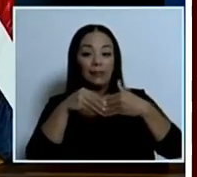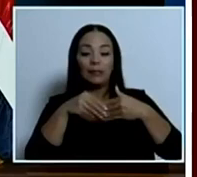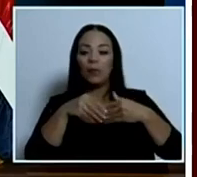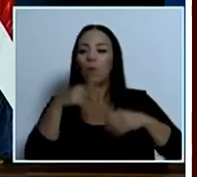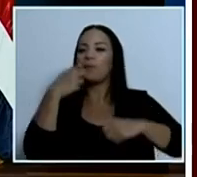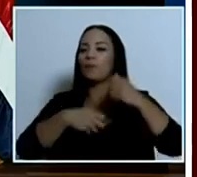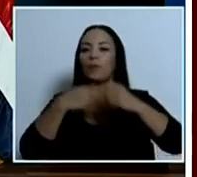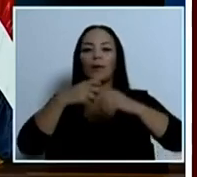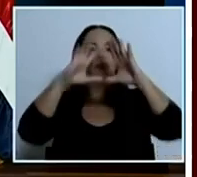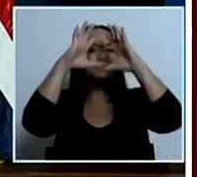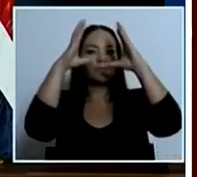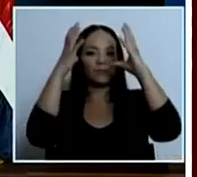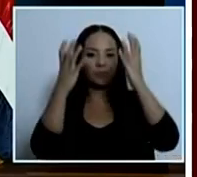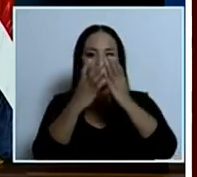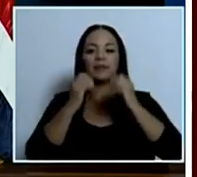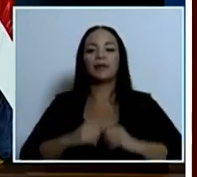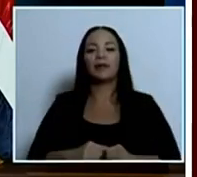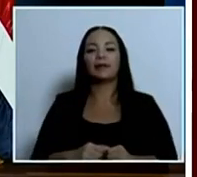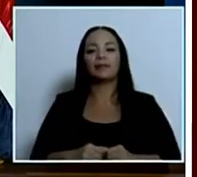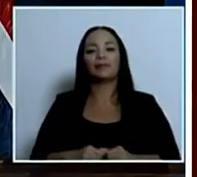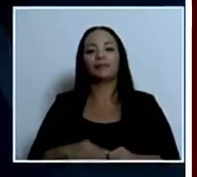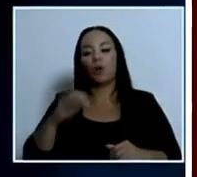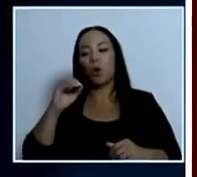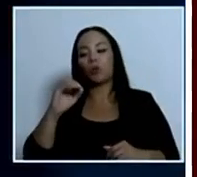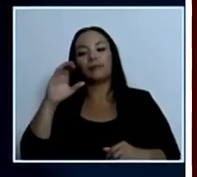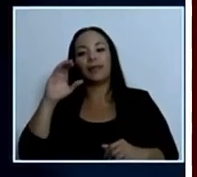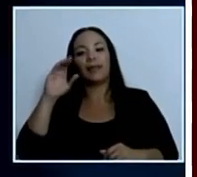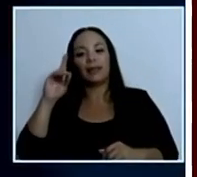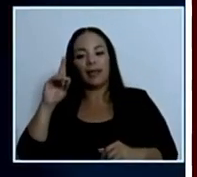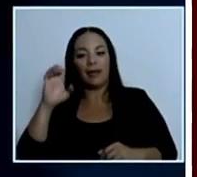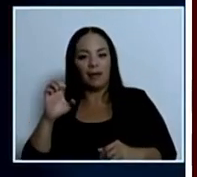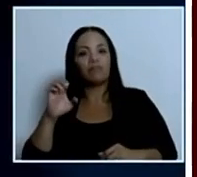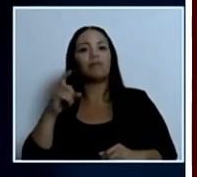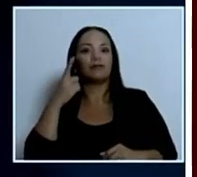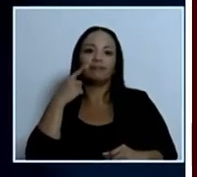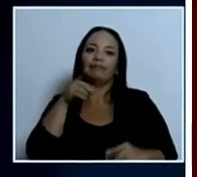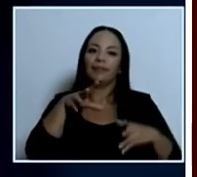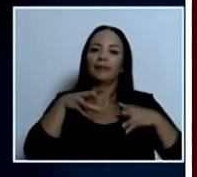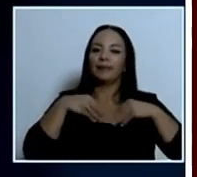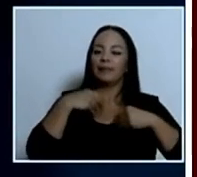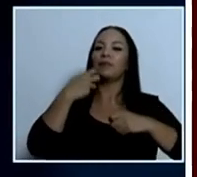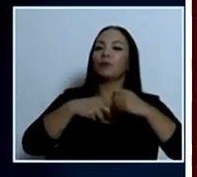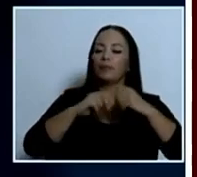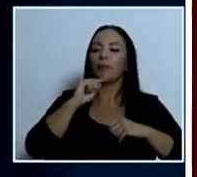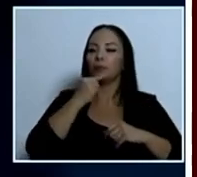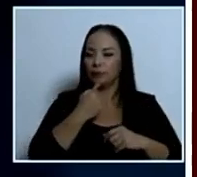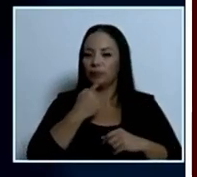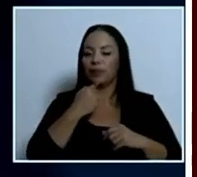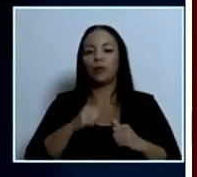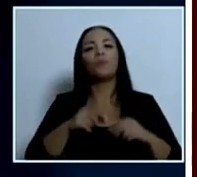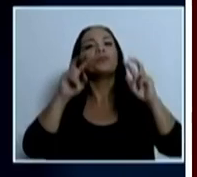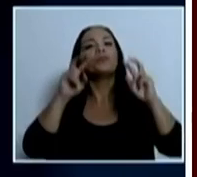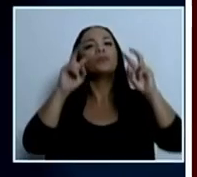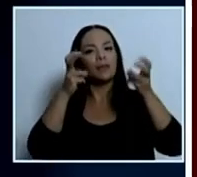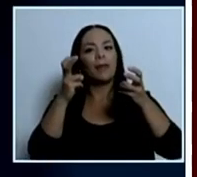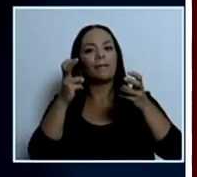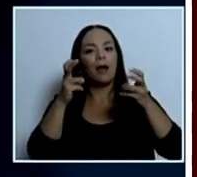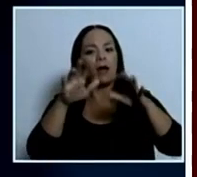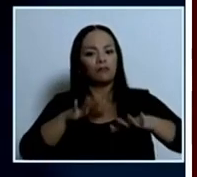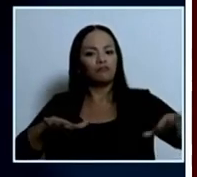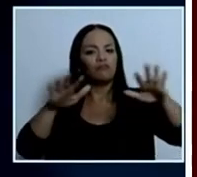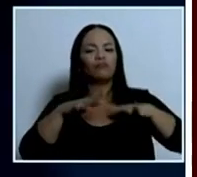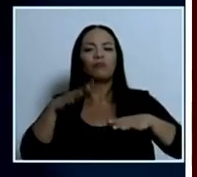y, de hecho, es reconocido también por la OCDE. Y no solamente es un problema a nivel ambiental. También la